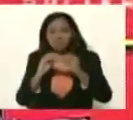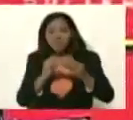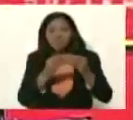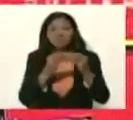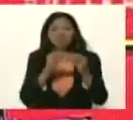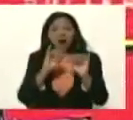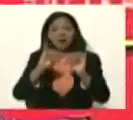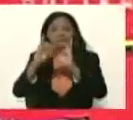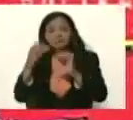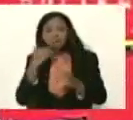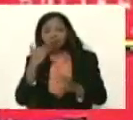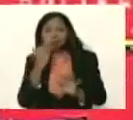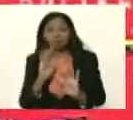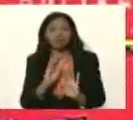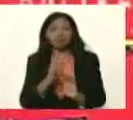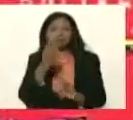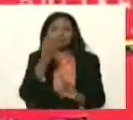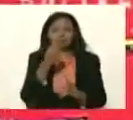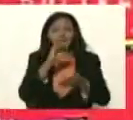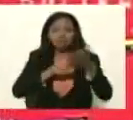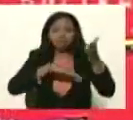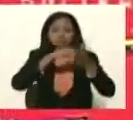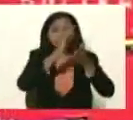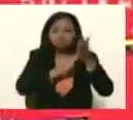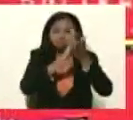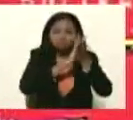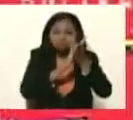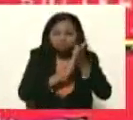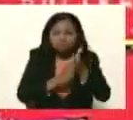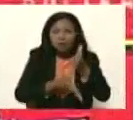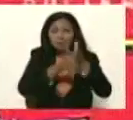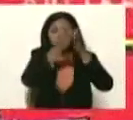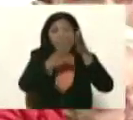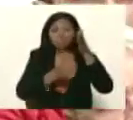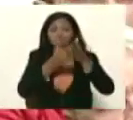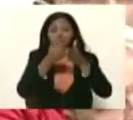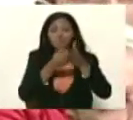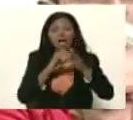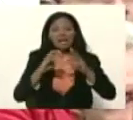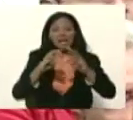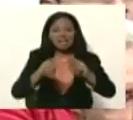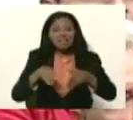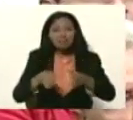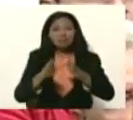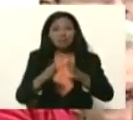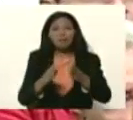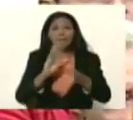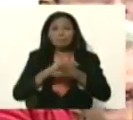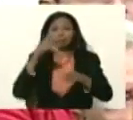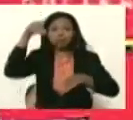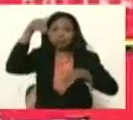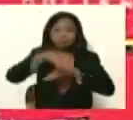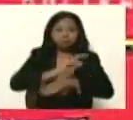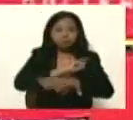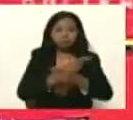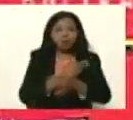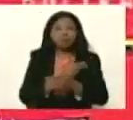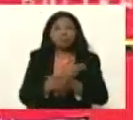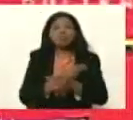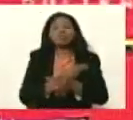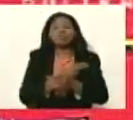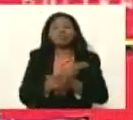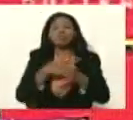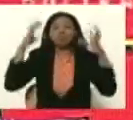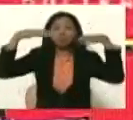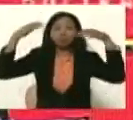de aquí mismo ahí hace falta echar cemento más que asfalto porque la bajada es muy fuerte y cuando llueva la gente se va